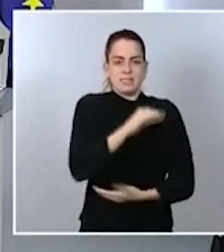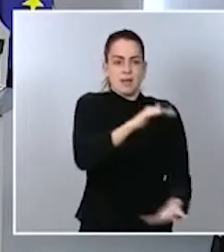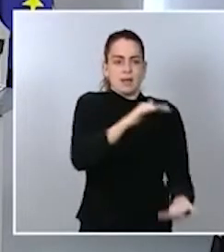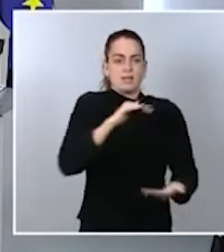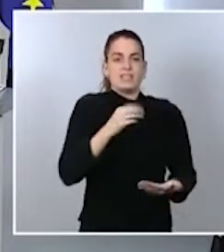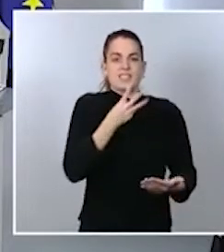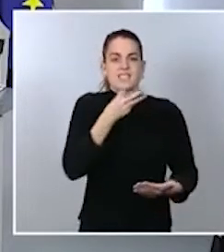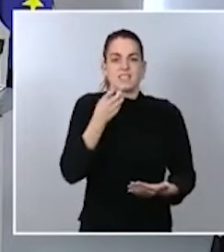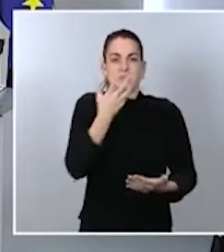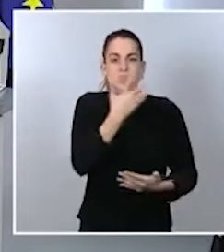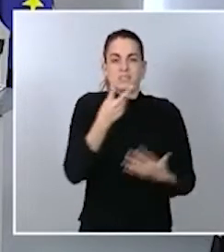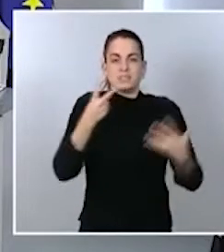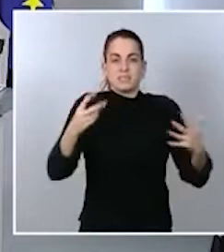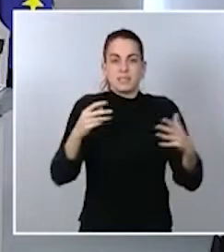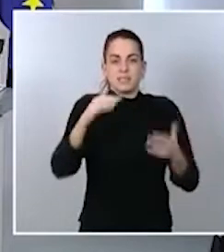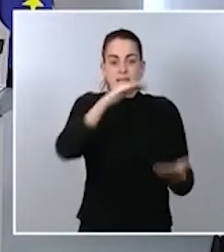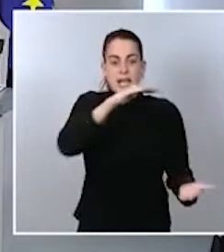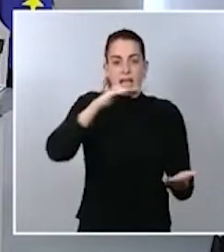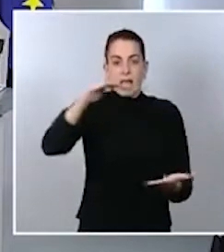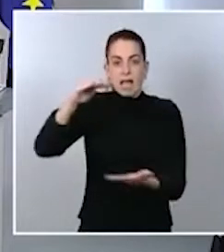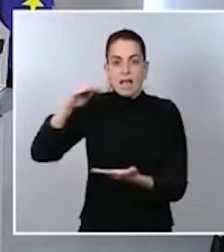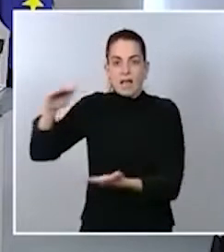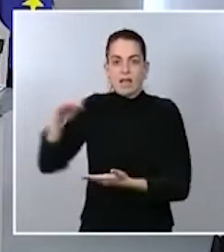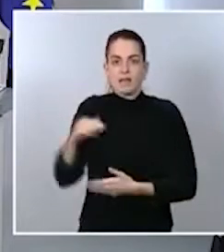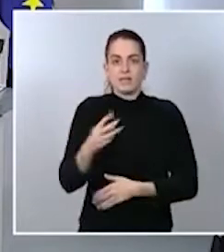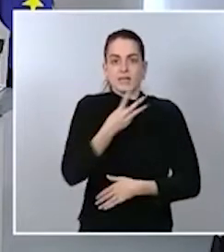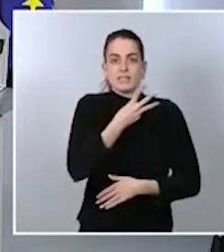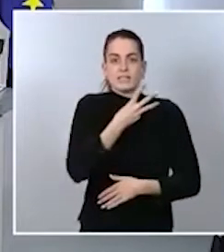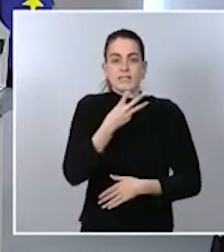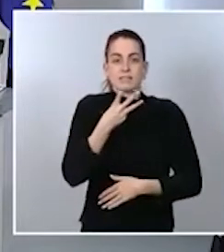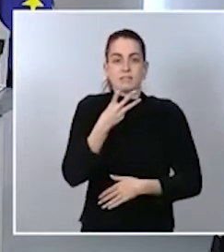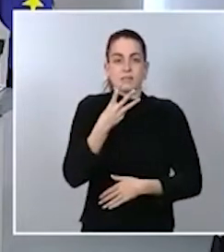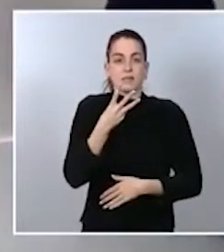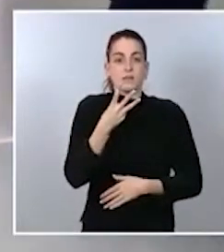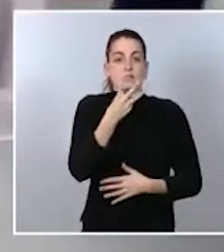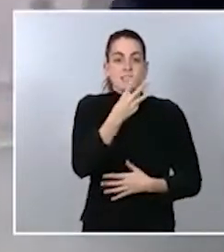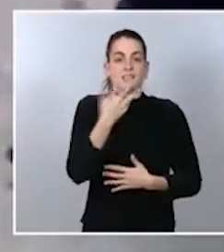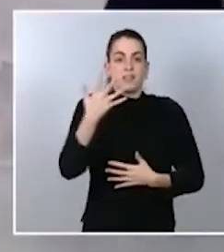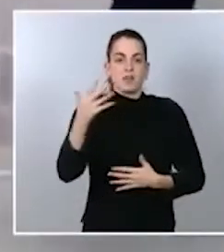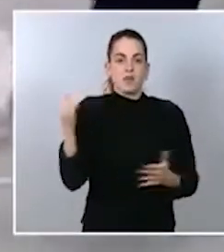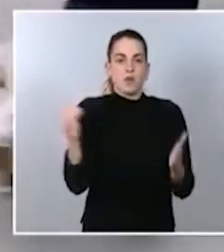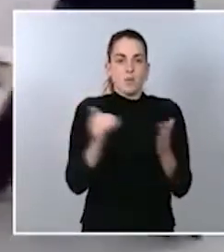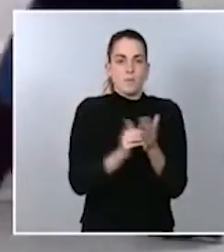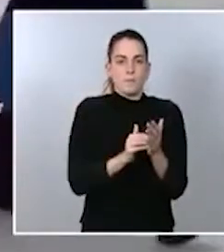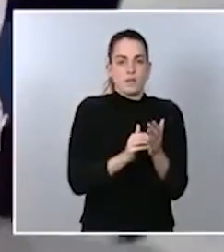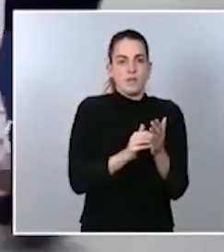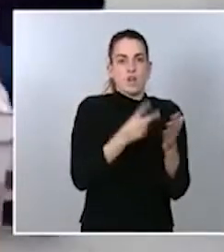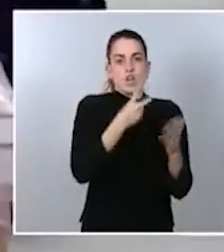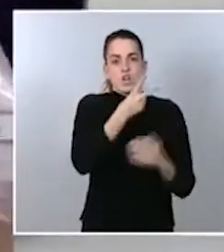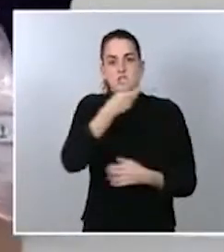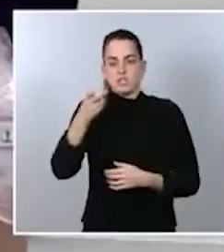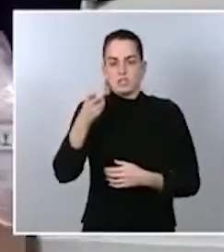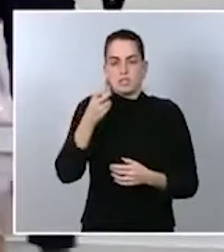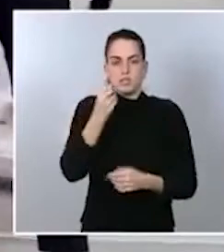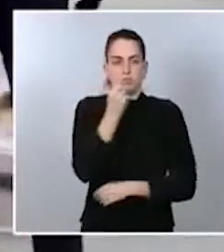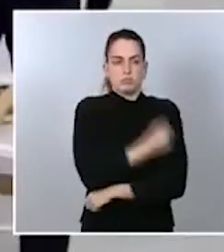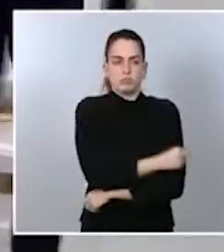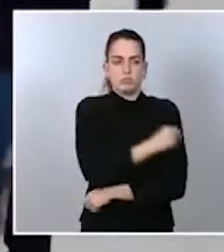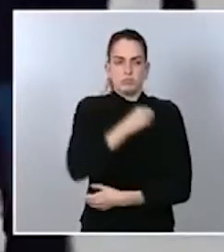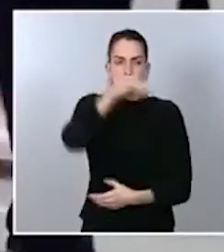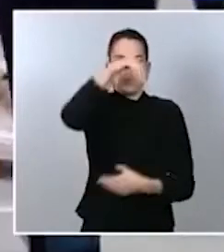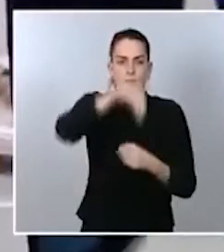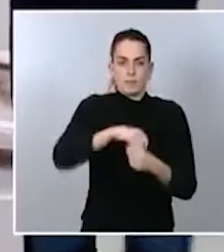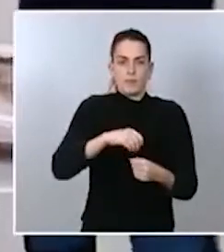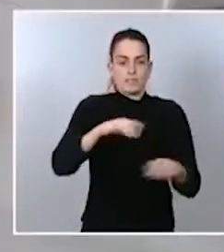100 dosis por caja, por tanto, 35.700 dosis de esta vacuna que, insisto, ya están en territorio español,